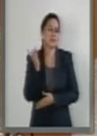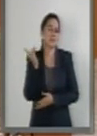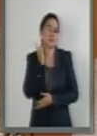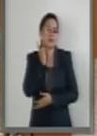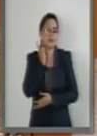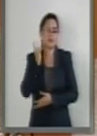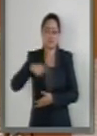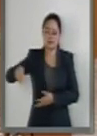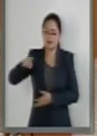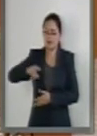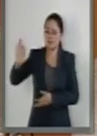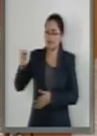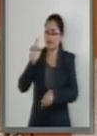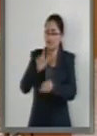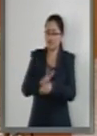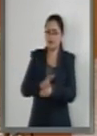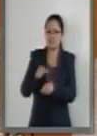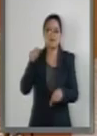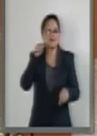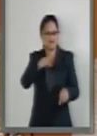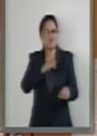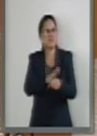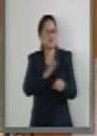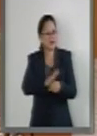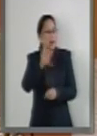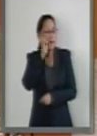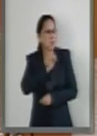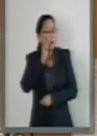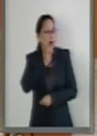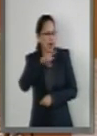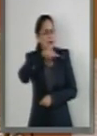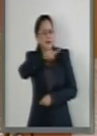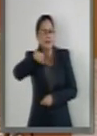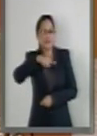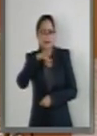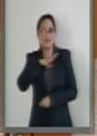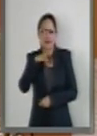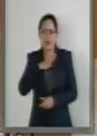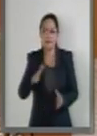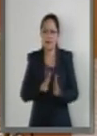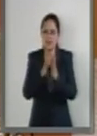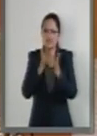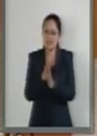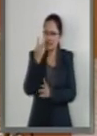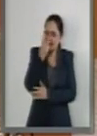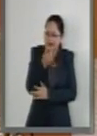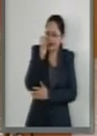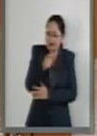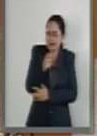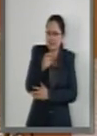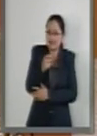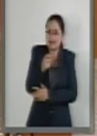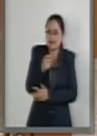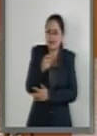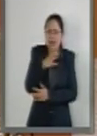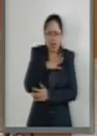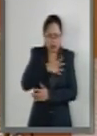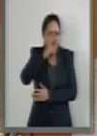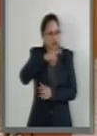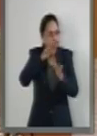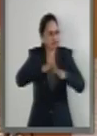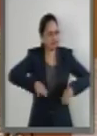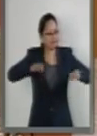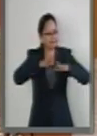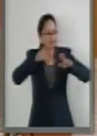Diputados Federales, la presencia de de las diputadas de las mujeres, ha dado una un gran dinamismo, una gran aportación, se